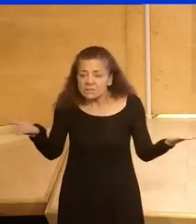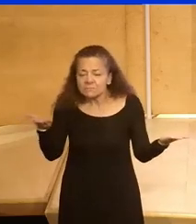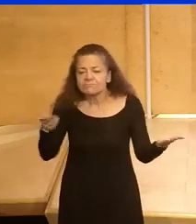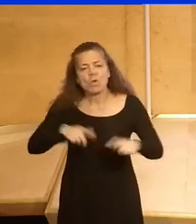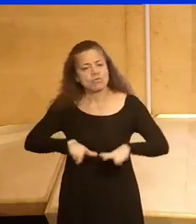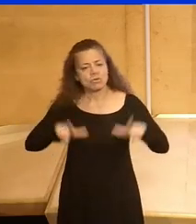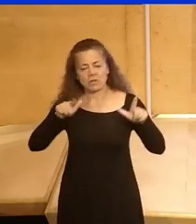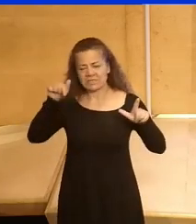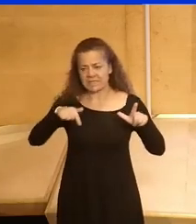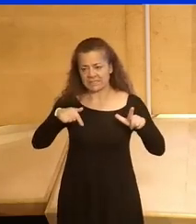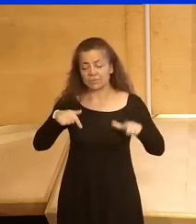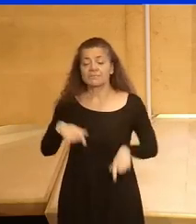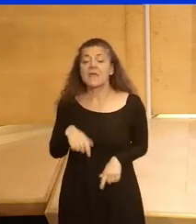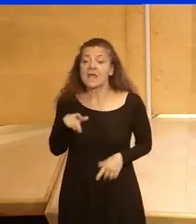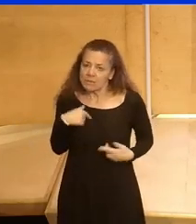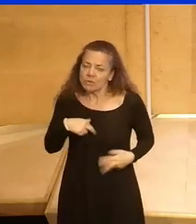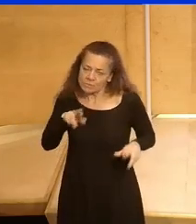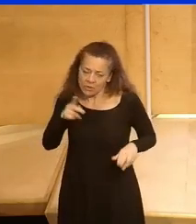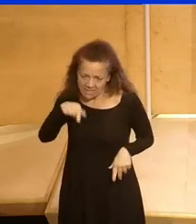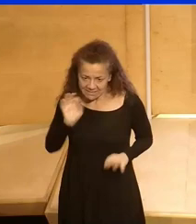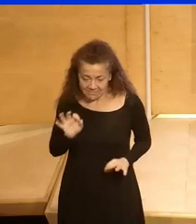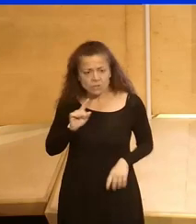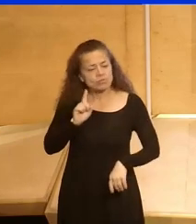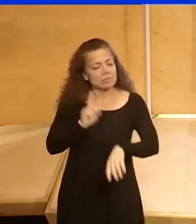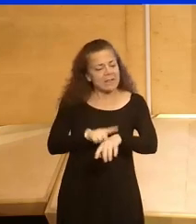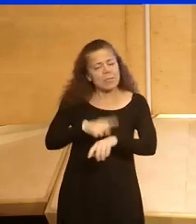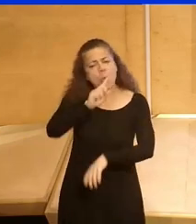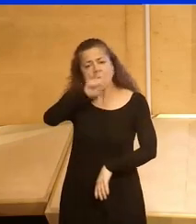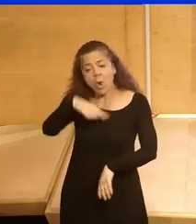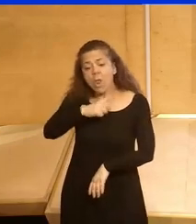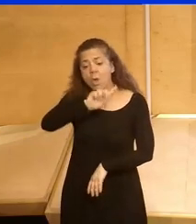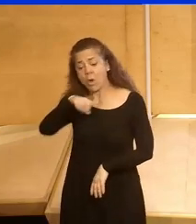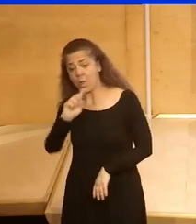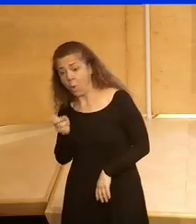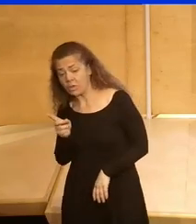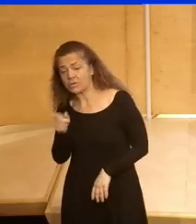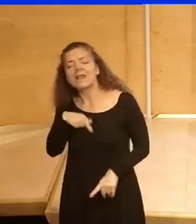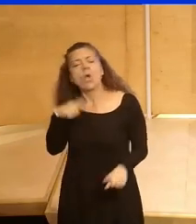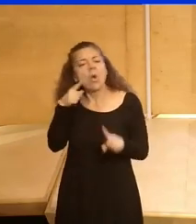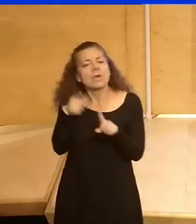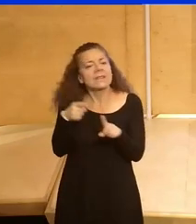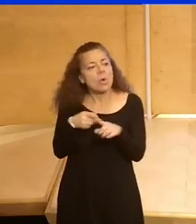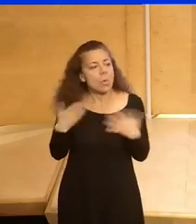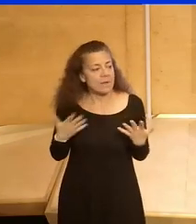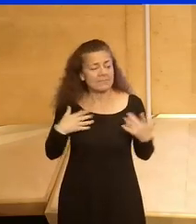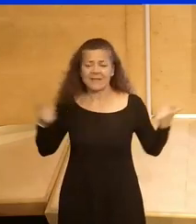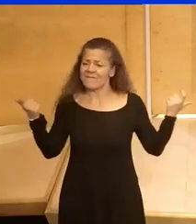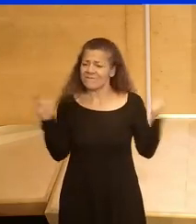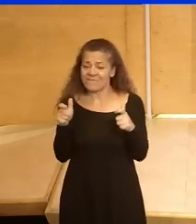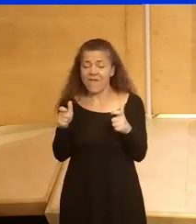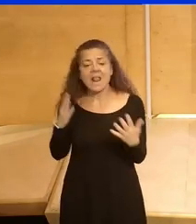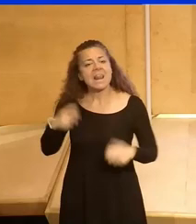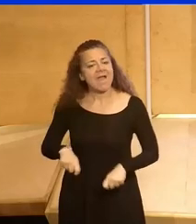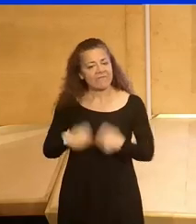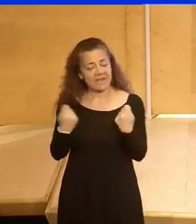protagonistas de este acto. Espero que así lo veáis. Será un acto de una hora, una hora y cuarto, y el objetivo del mismo es contribuir a reducir la brecha